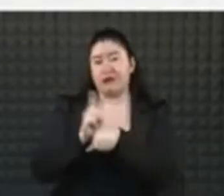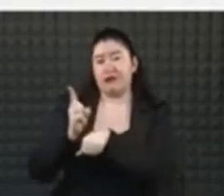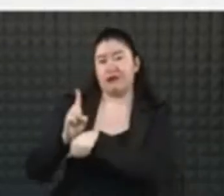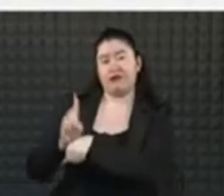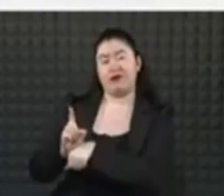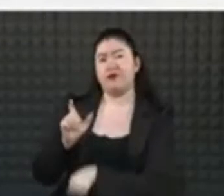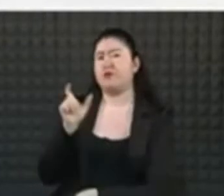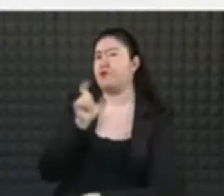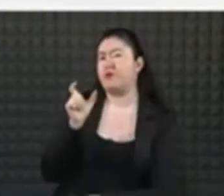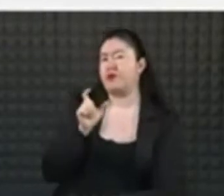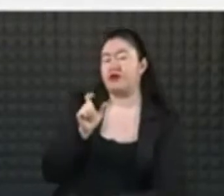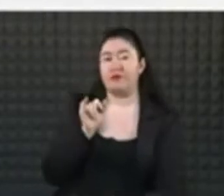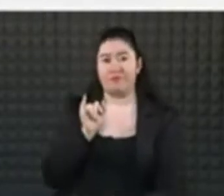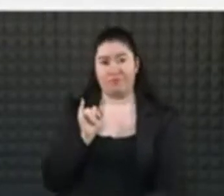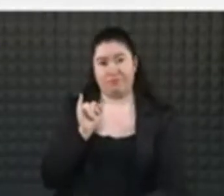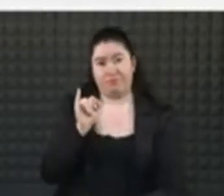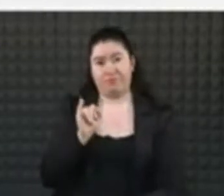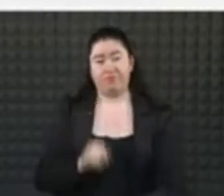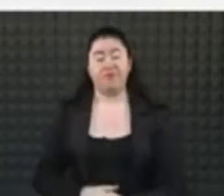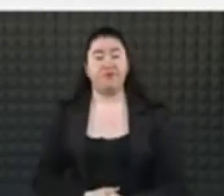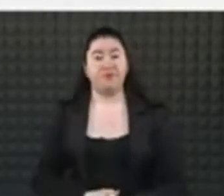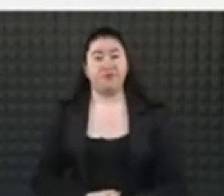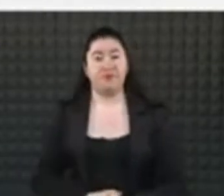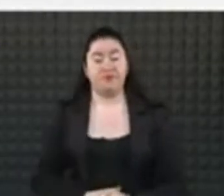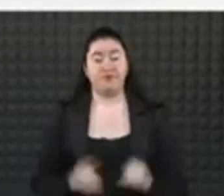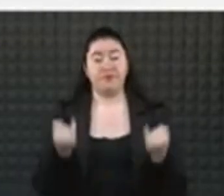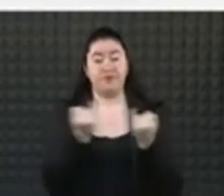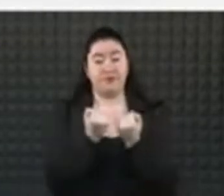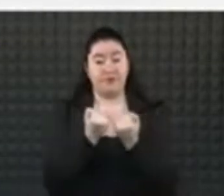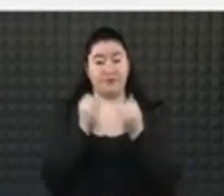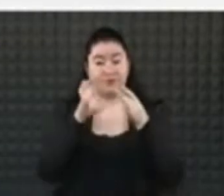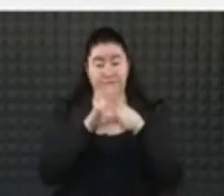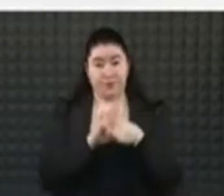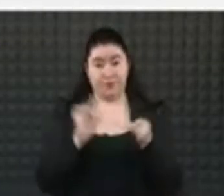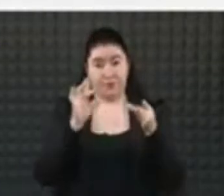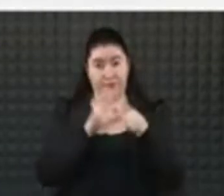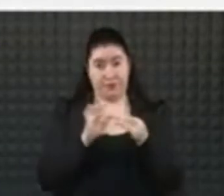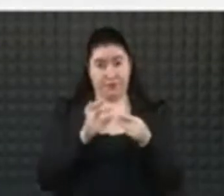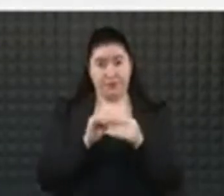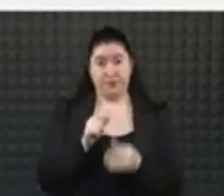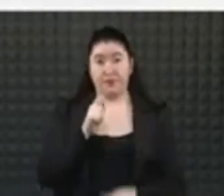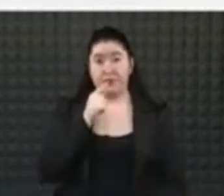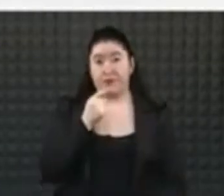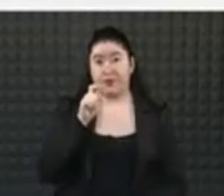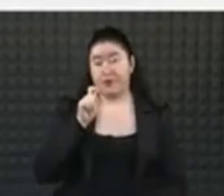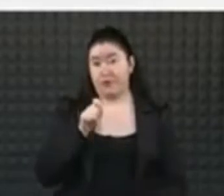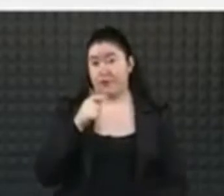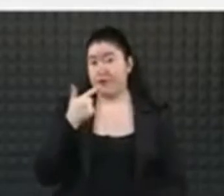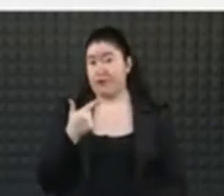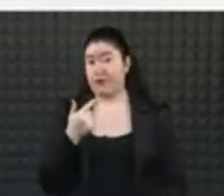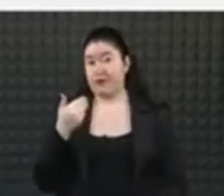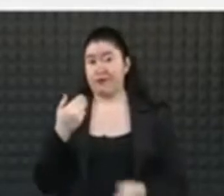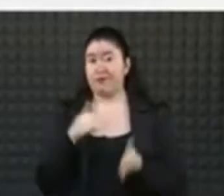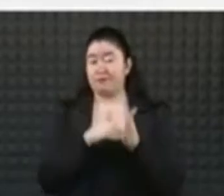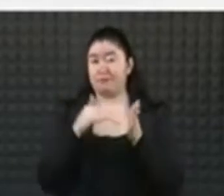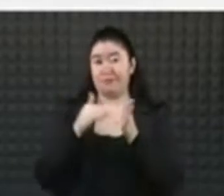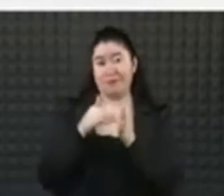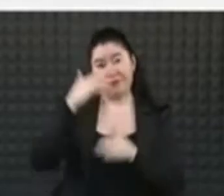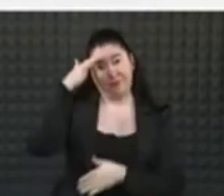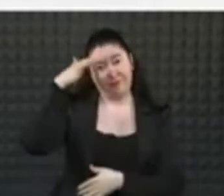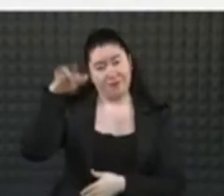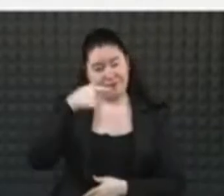jueves. También es importante recalcar, hay 1.7 millones de adultos de 18 a 29 años de edad en este grupo y estaremos